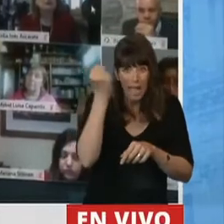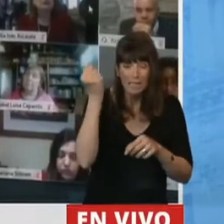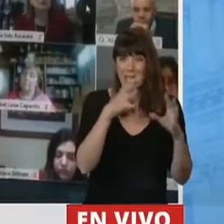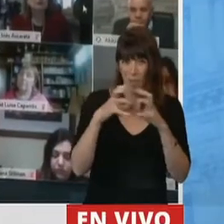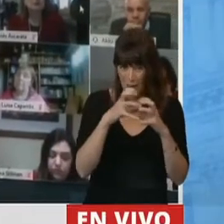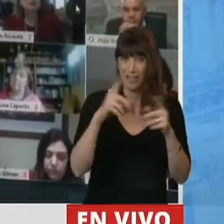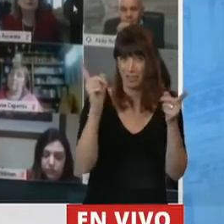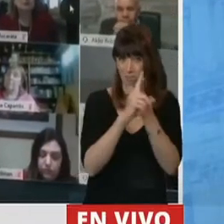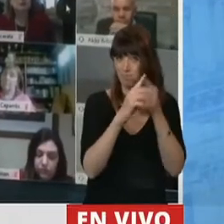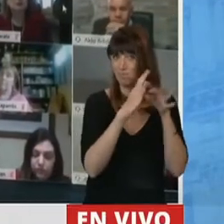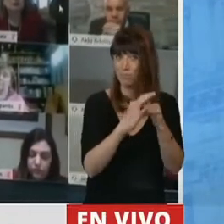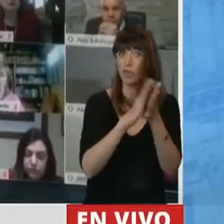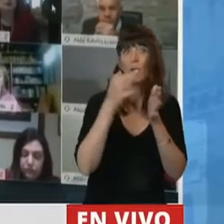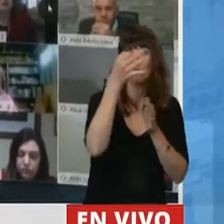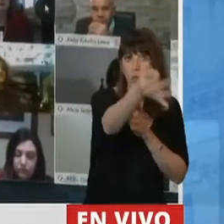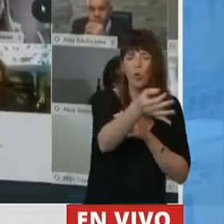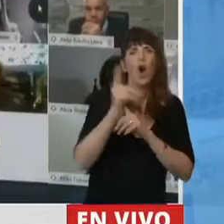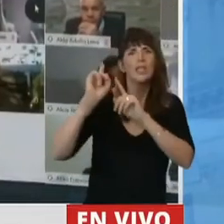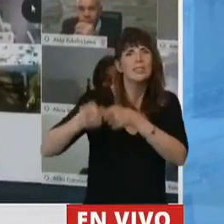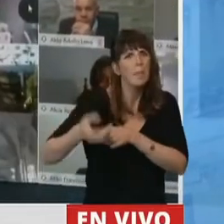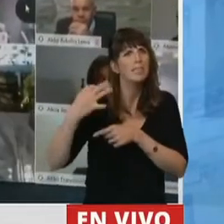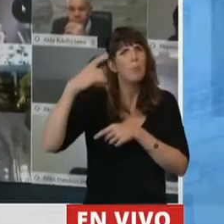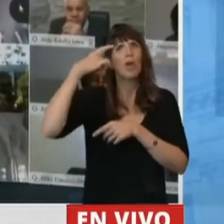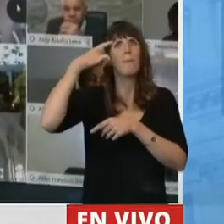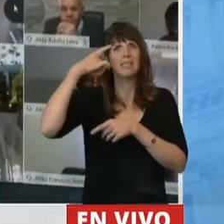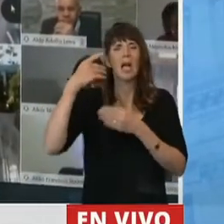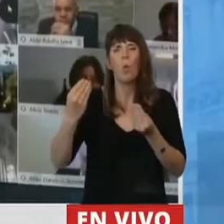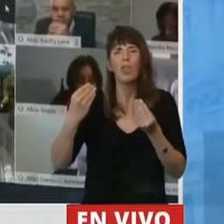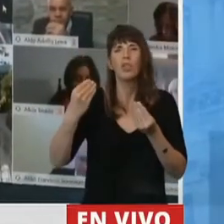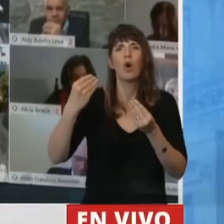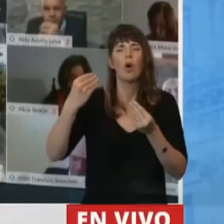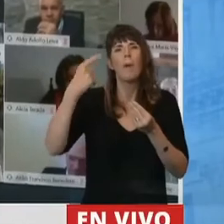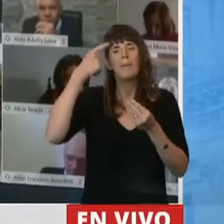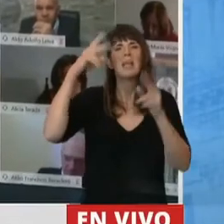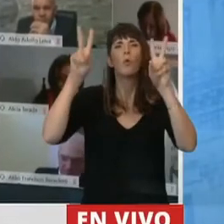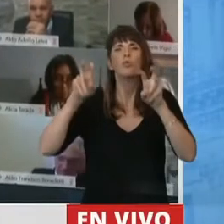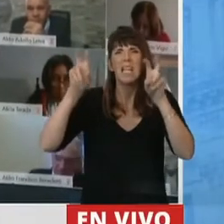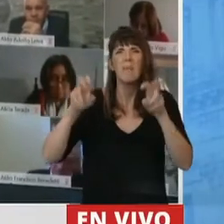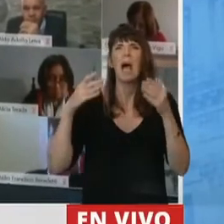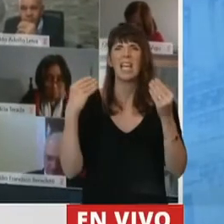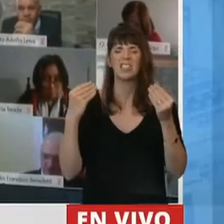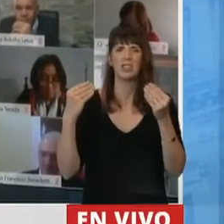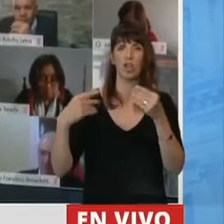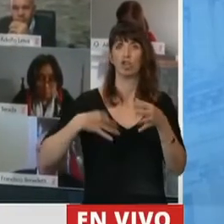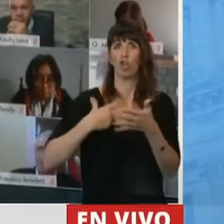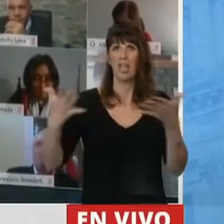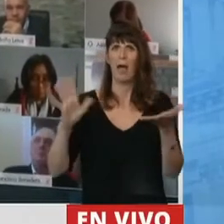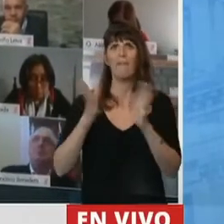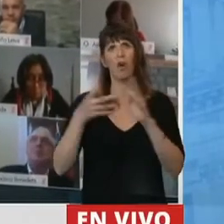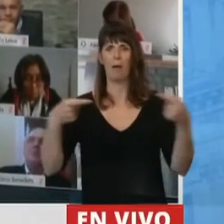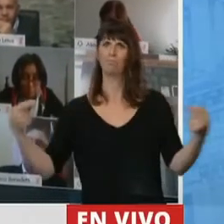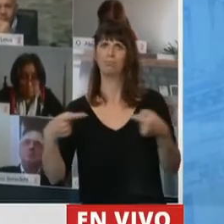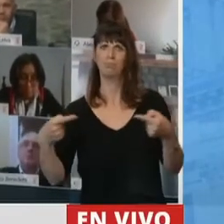que ver con el futuro, pensar si cuando decimos temas que dividen a la sociedad, ¿ustedes de verdad creen que la sociedad está